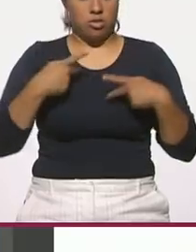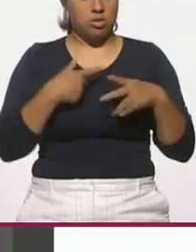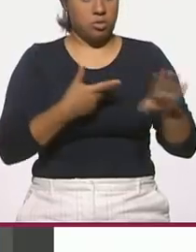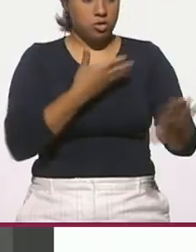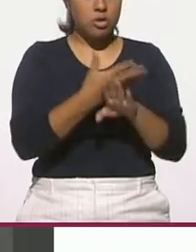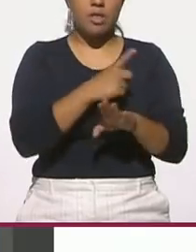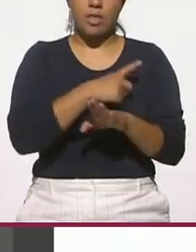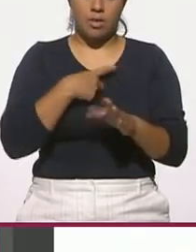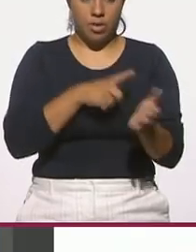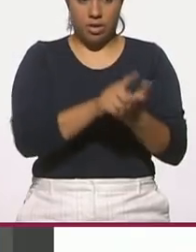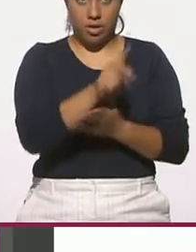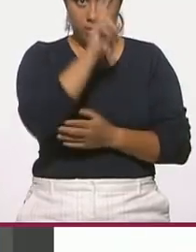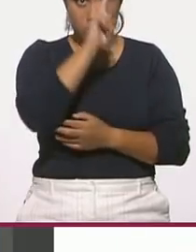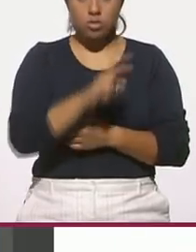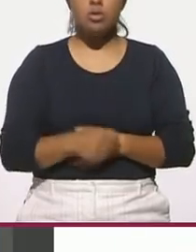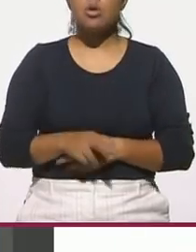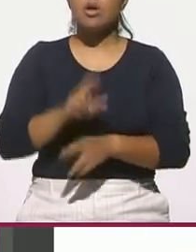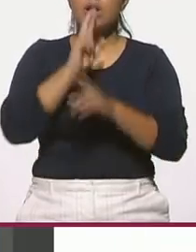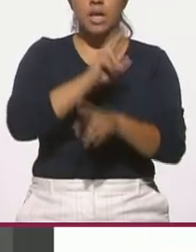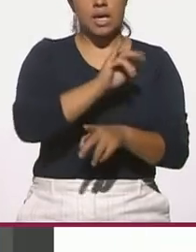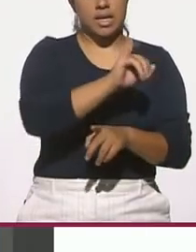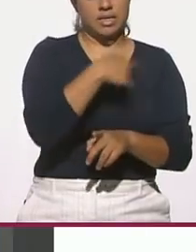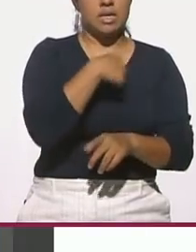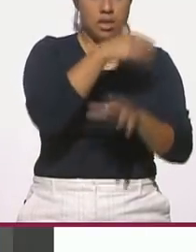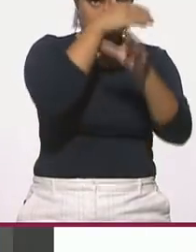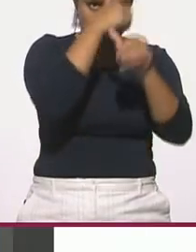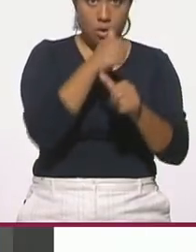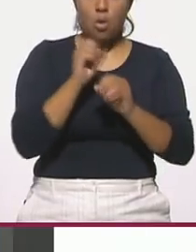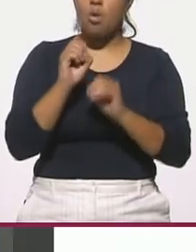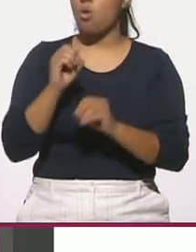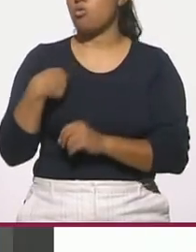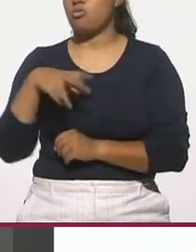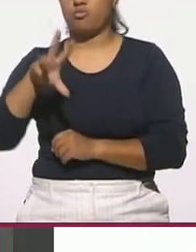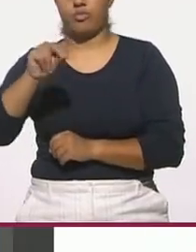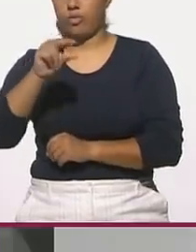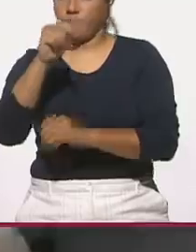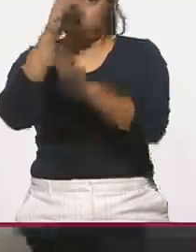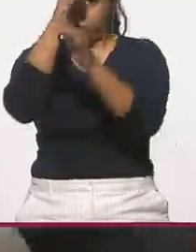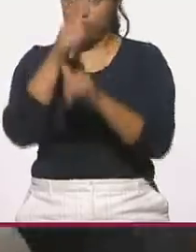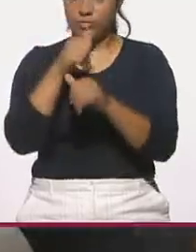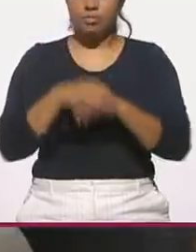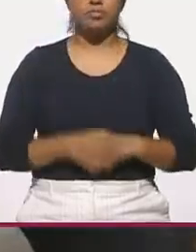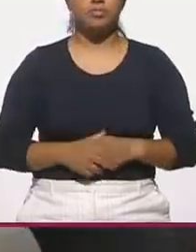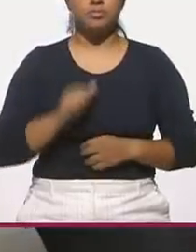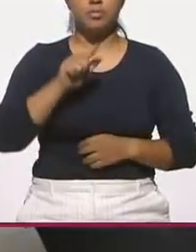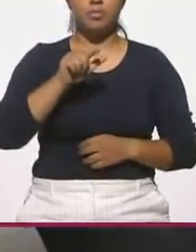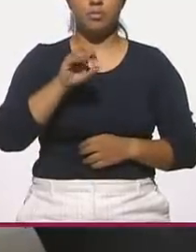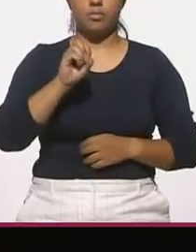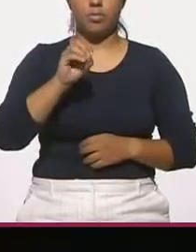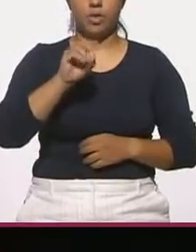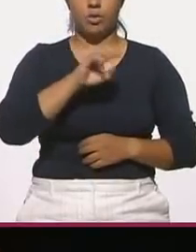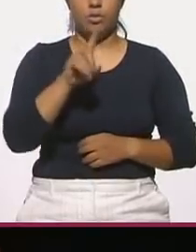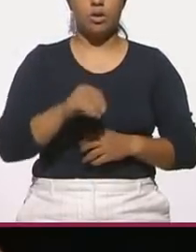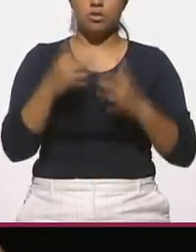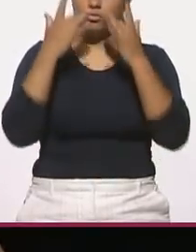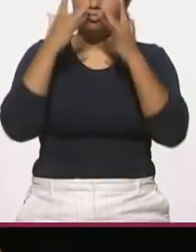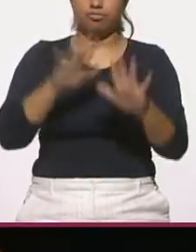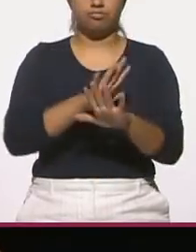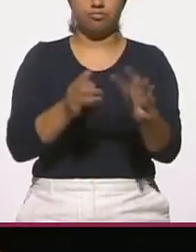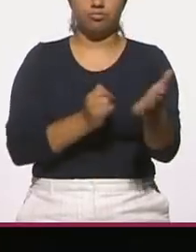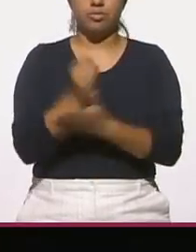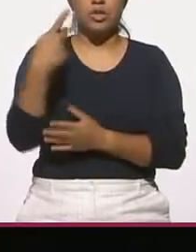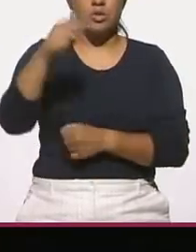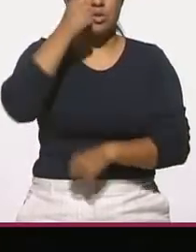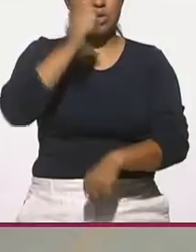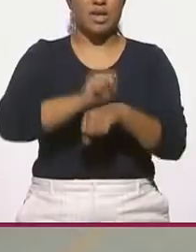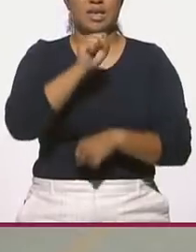Las opciones de respuesta serán si estoy de acuerdo y no estoy de acuerdo. Alfonso Durazo renunció formalmente como